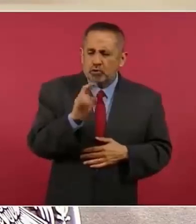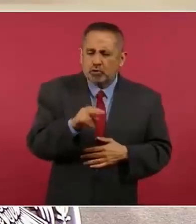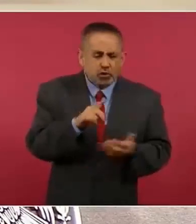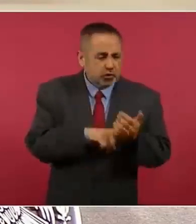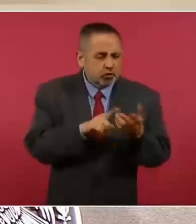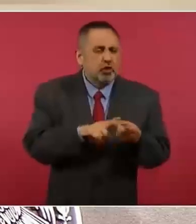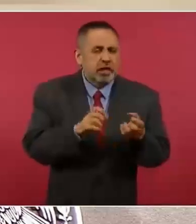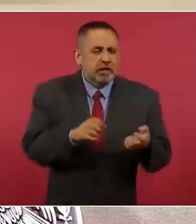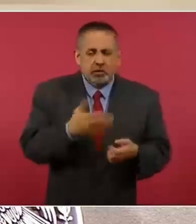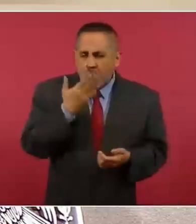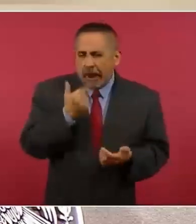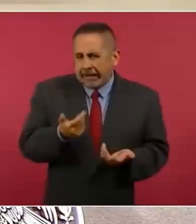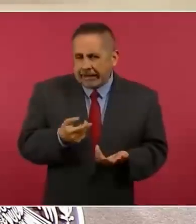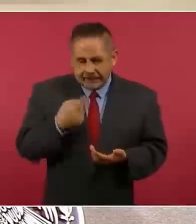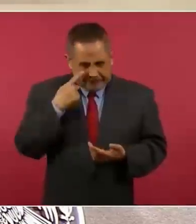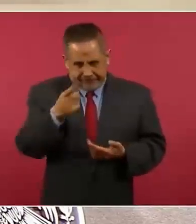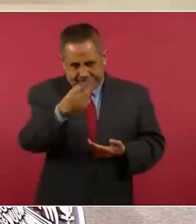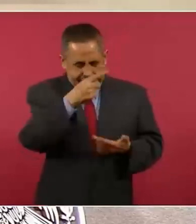Haga el ejercicio.